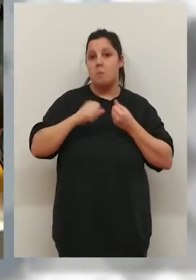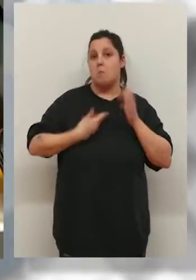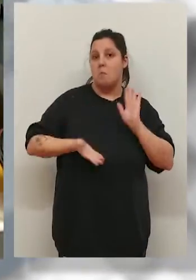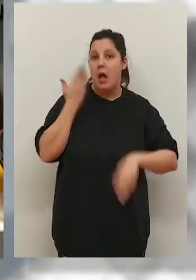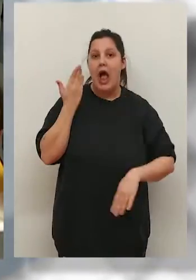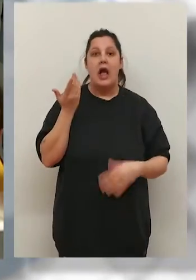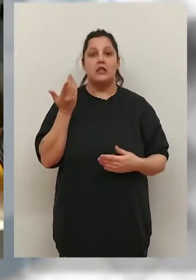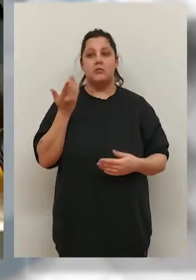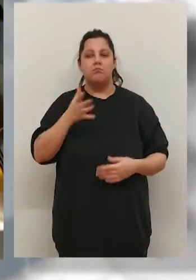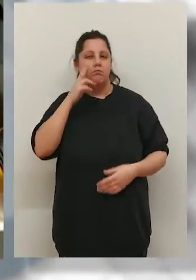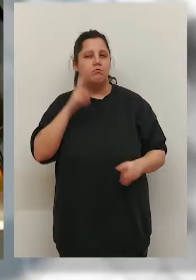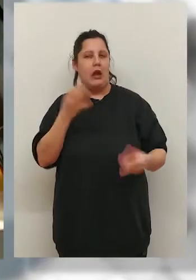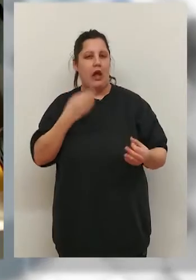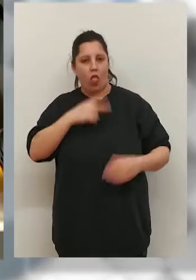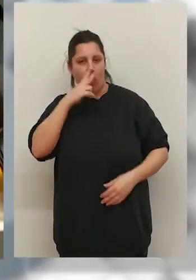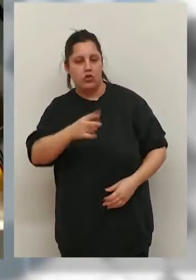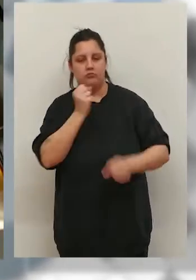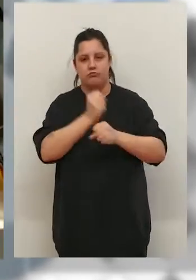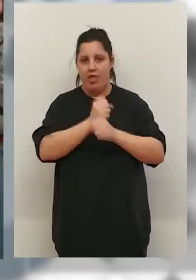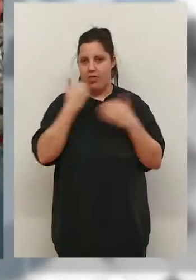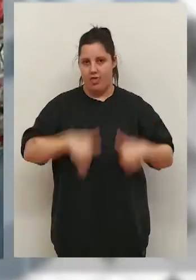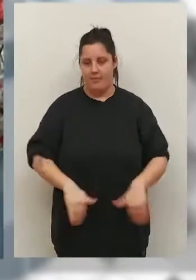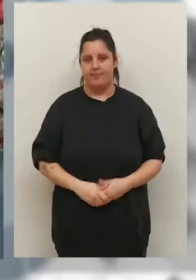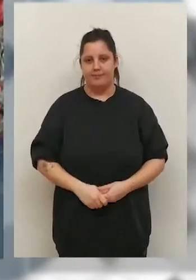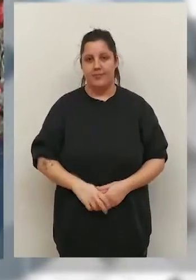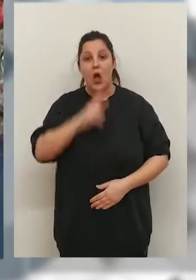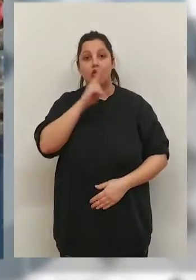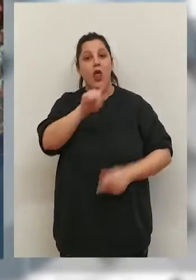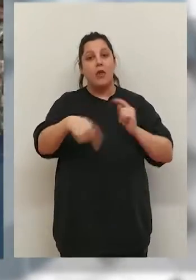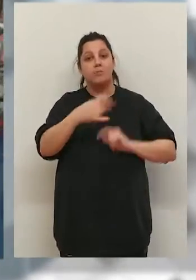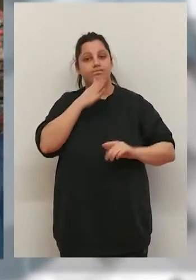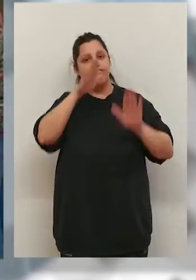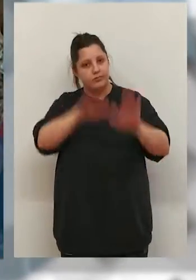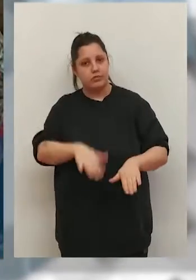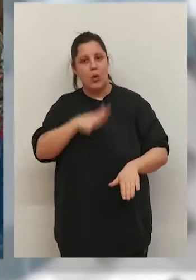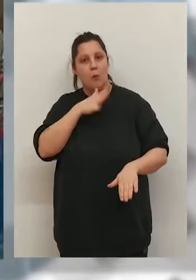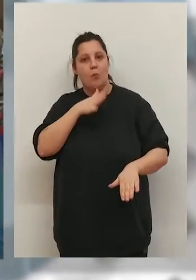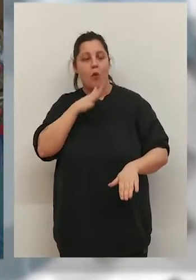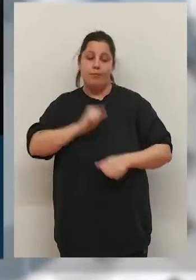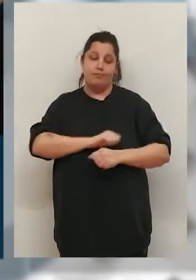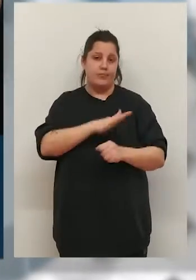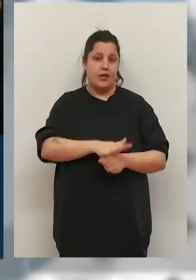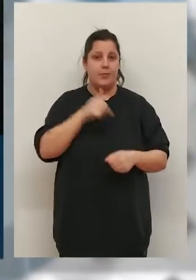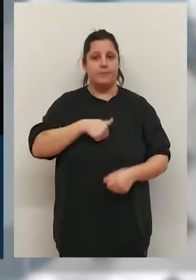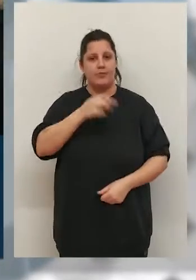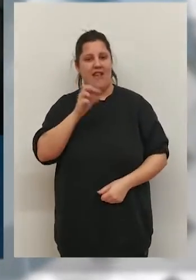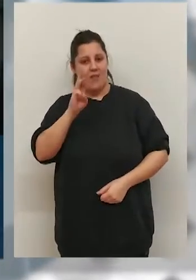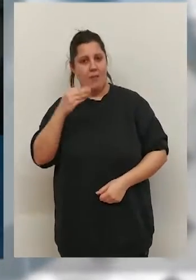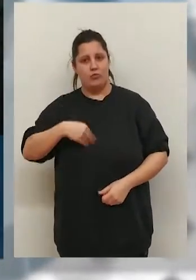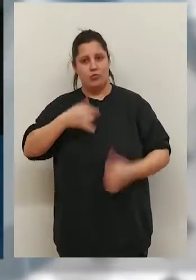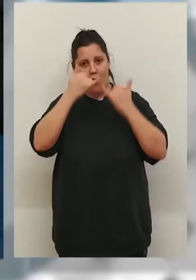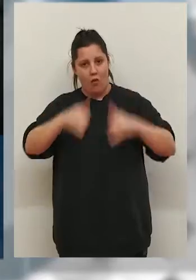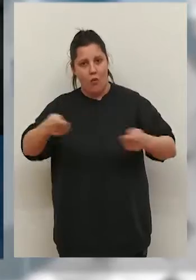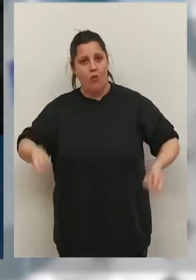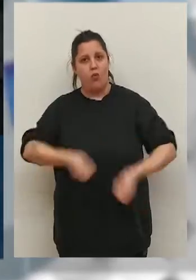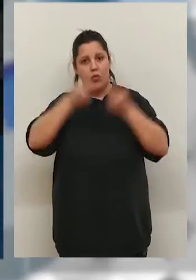más práctico y te anima mucho más porque ves que en dos años estás trabajando ya. Después de dos años de parón por la pandemia, el mayor escaparate de